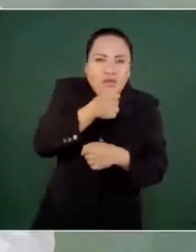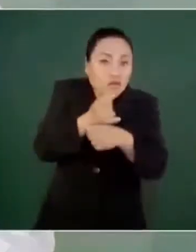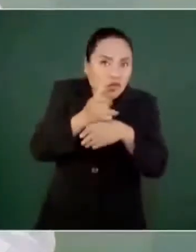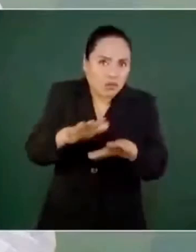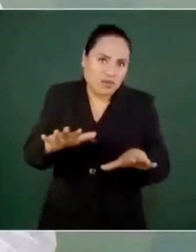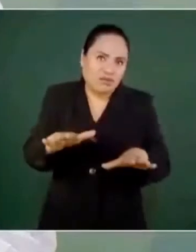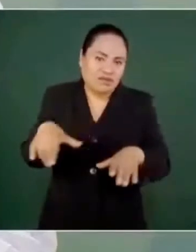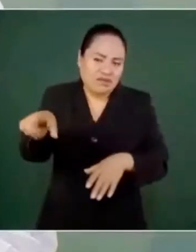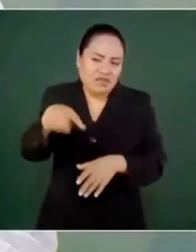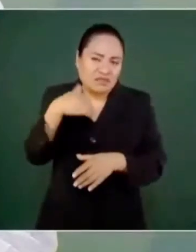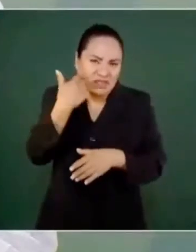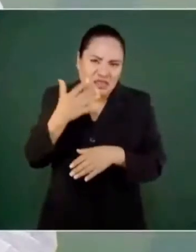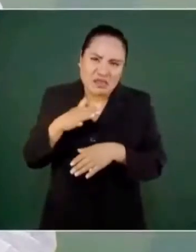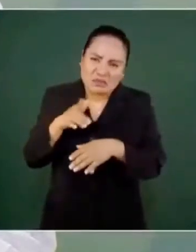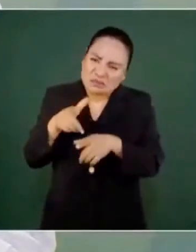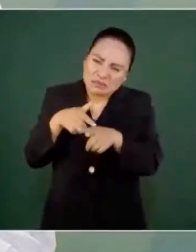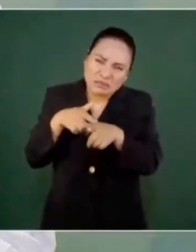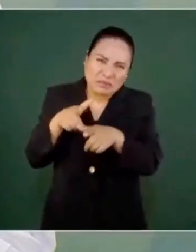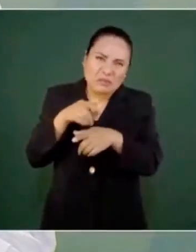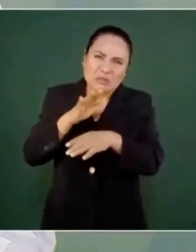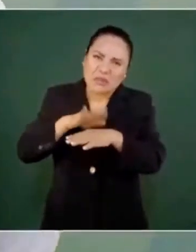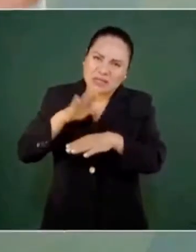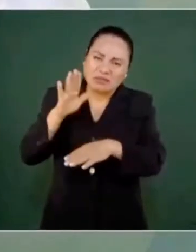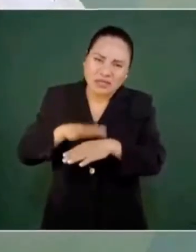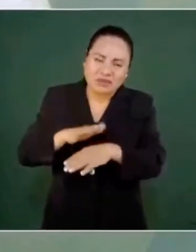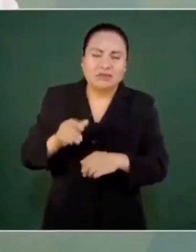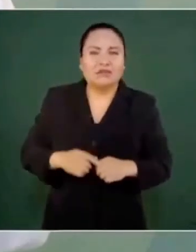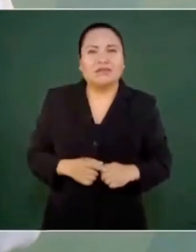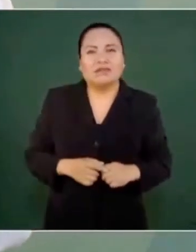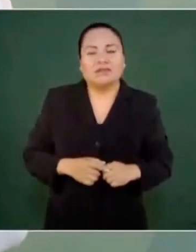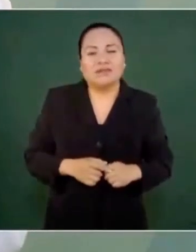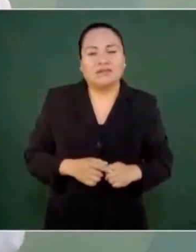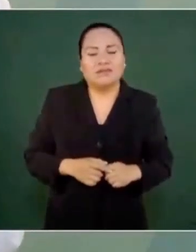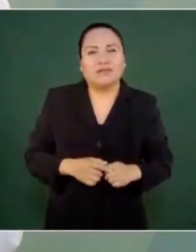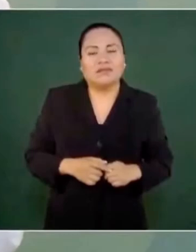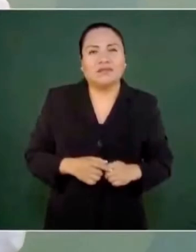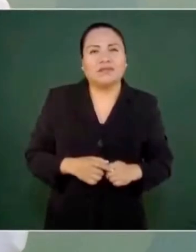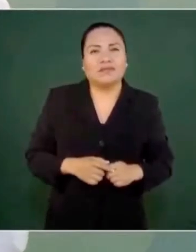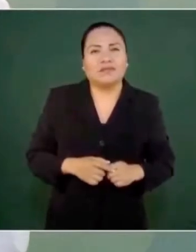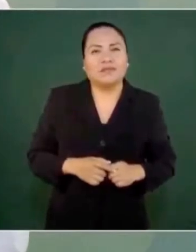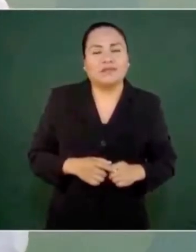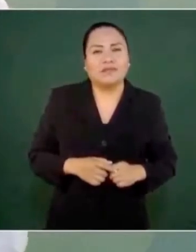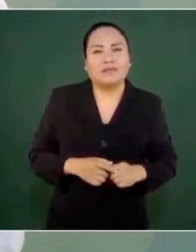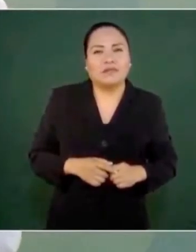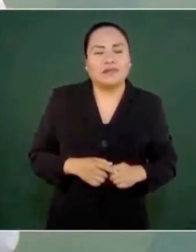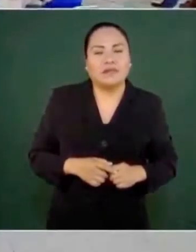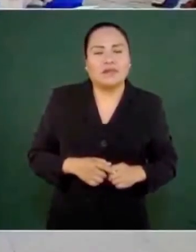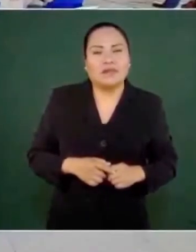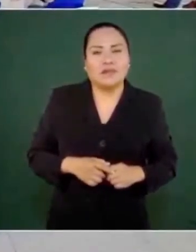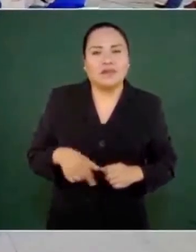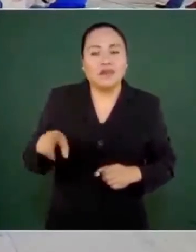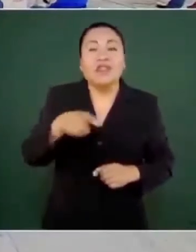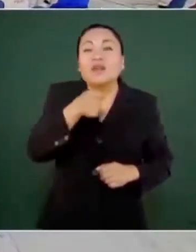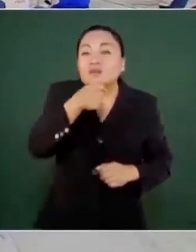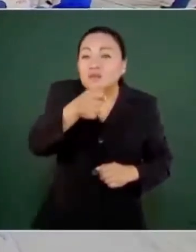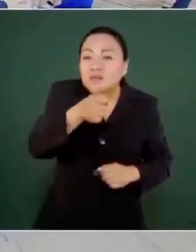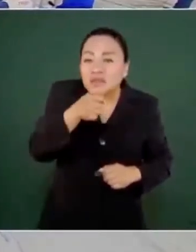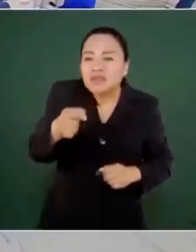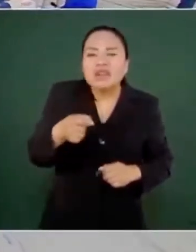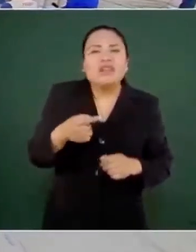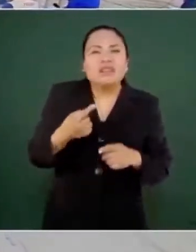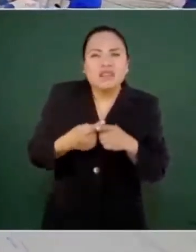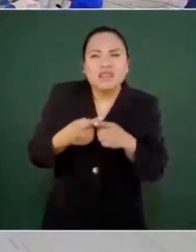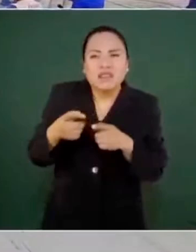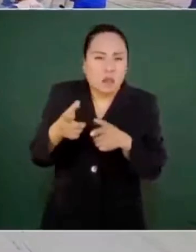que son en su mayoría medios de manipulación,